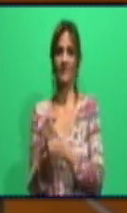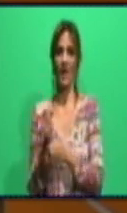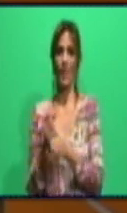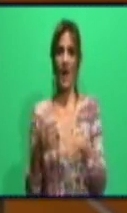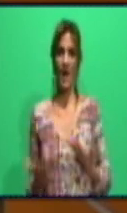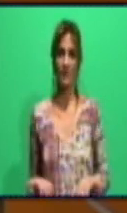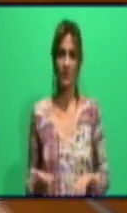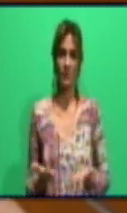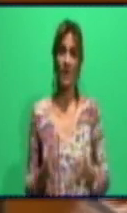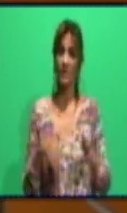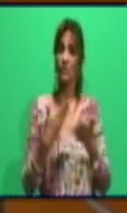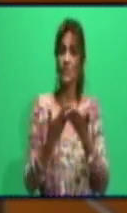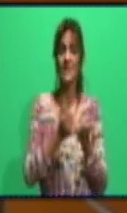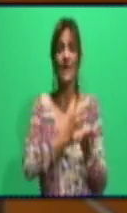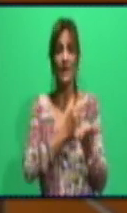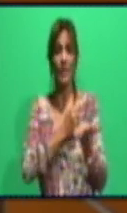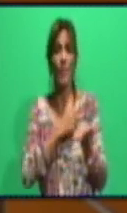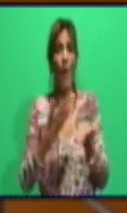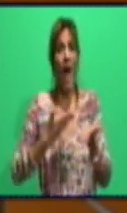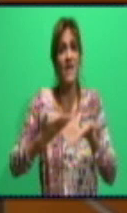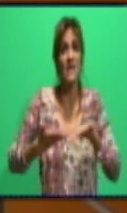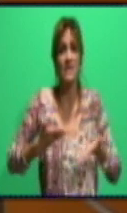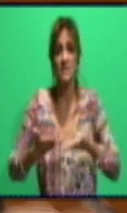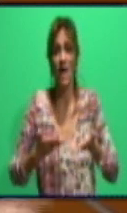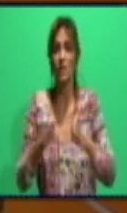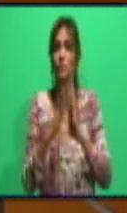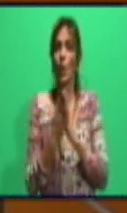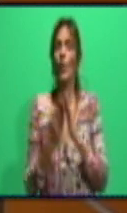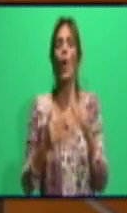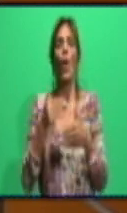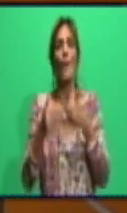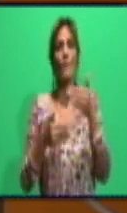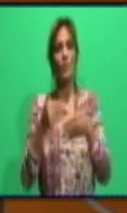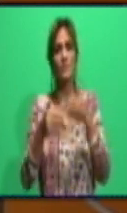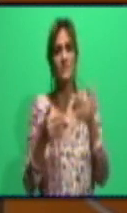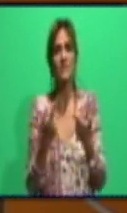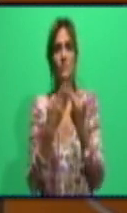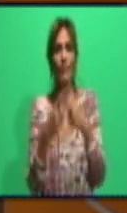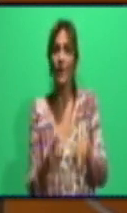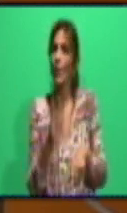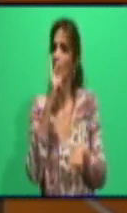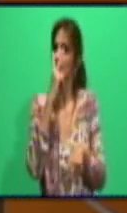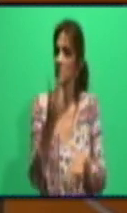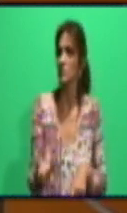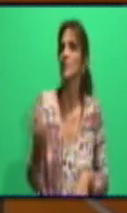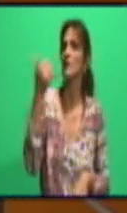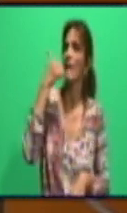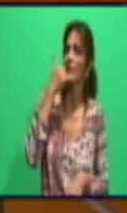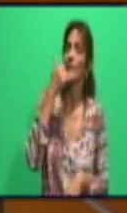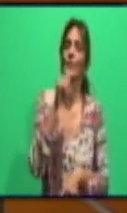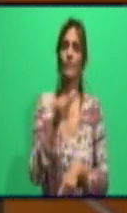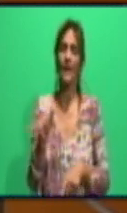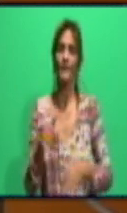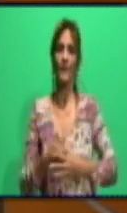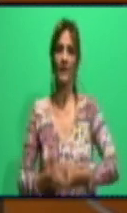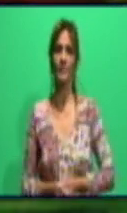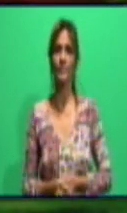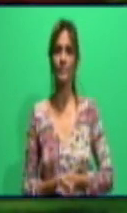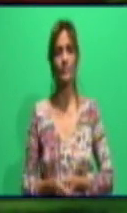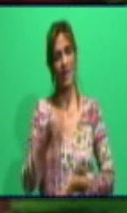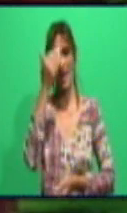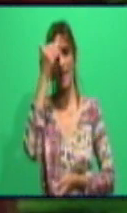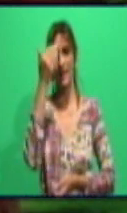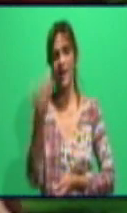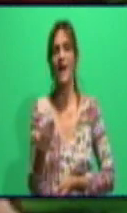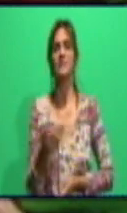agilizar todos los procesos, atender la mayor cantidad de personas, pero también atendiendo el teléfono. Gracias, Yolaine.